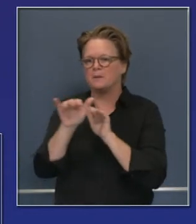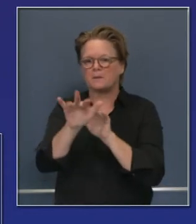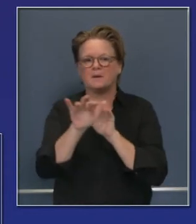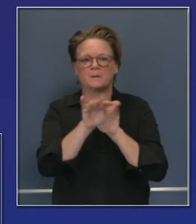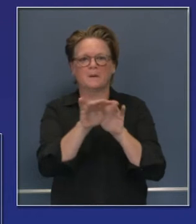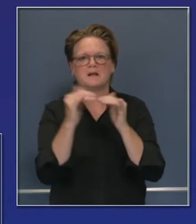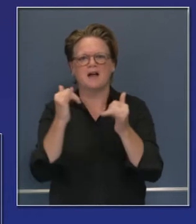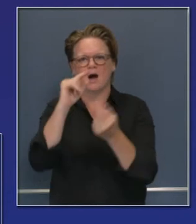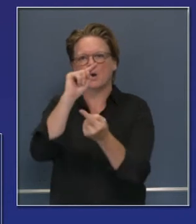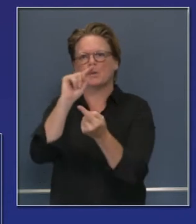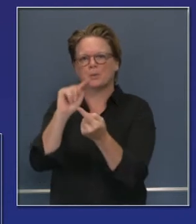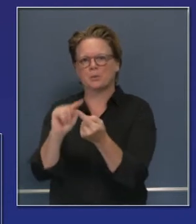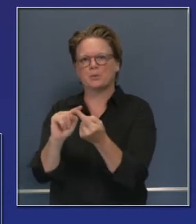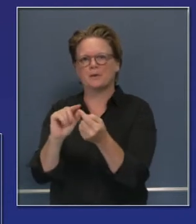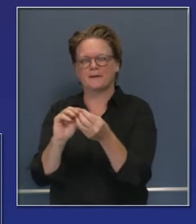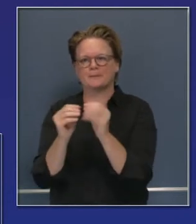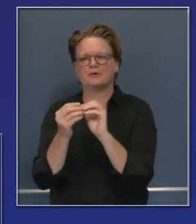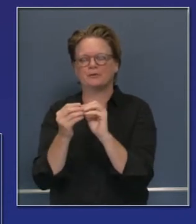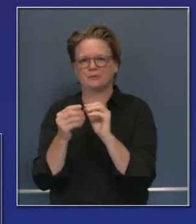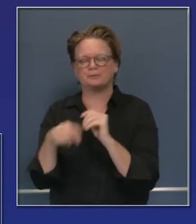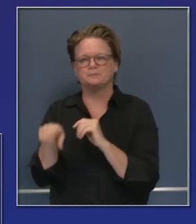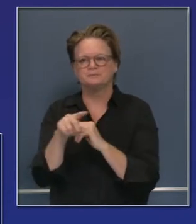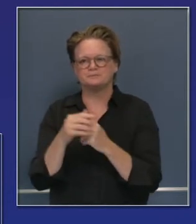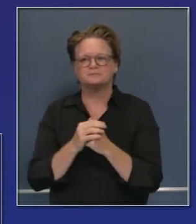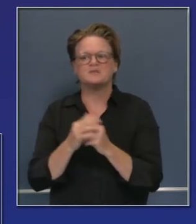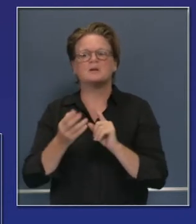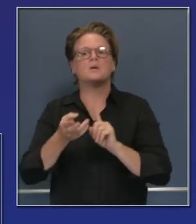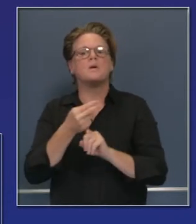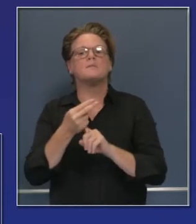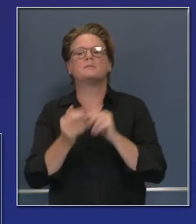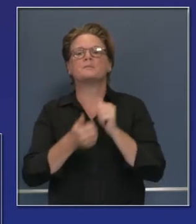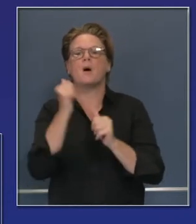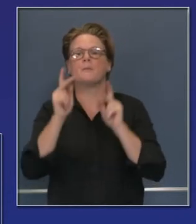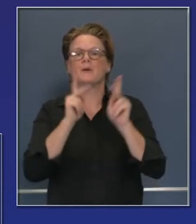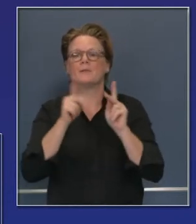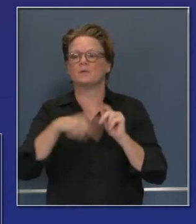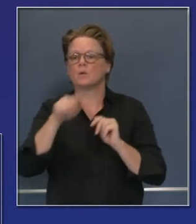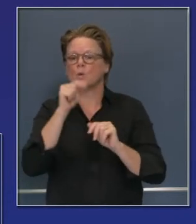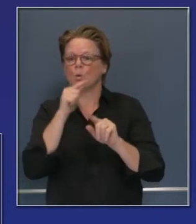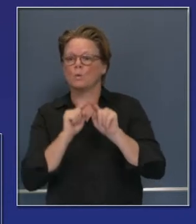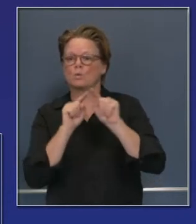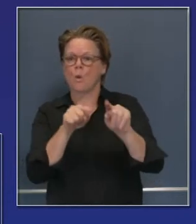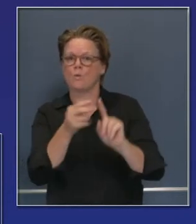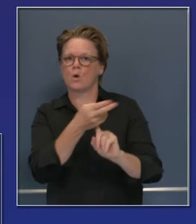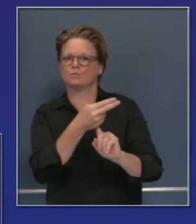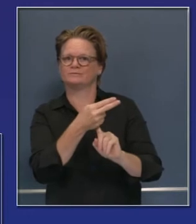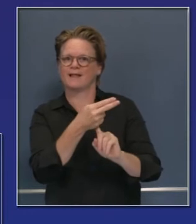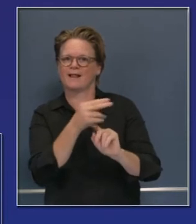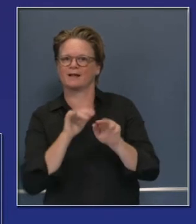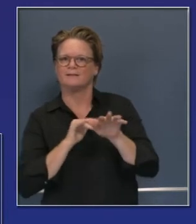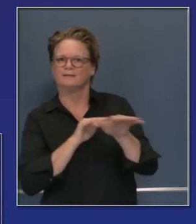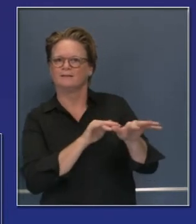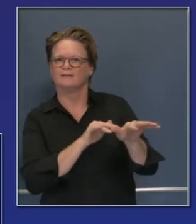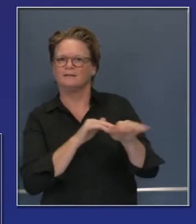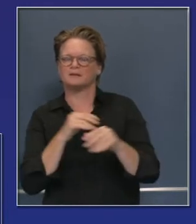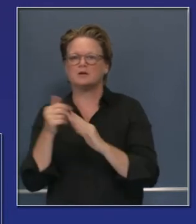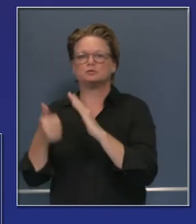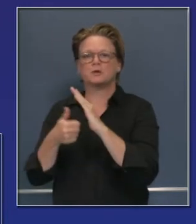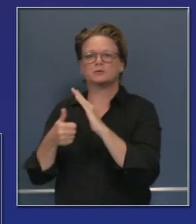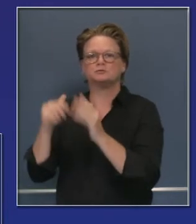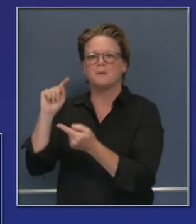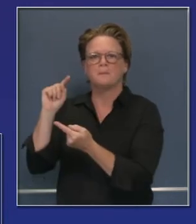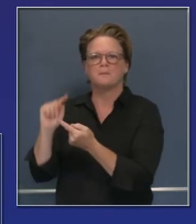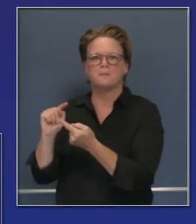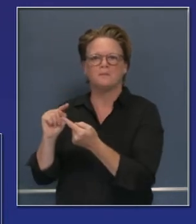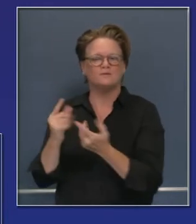refugios congregándose y ha aumentado la cantidad de habitaciones de hotel. Por supuesto la idea es que estén más seguros y más saludables.